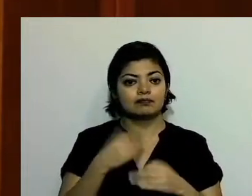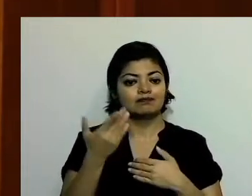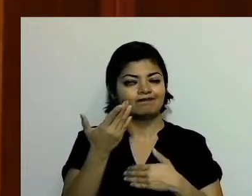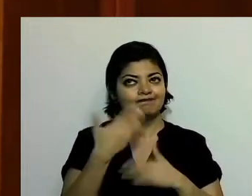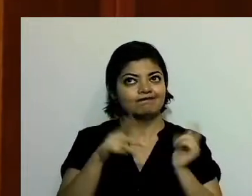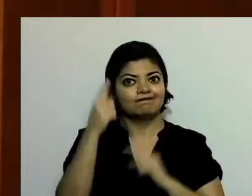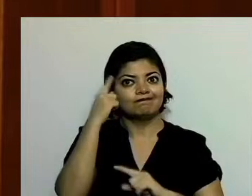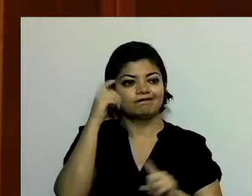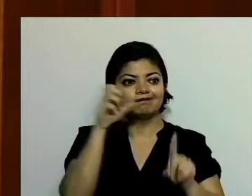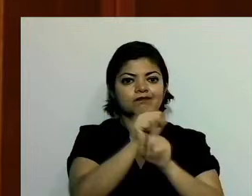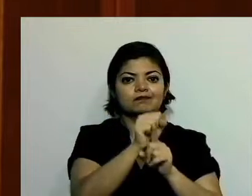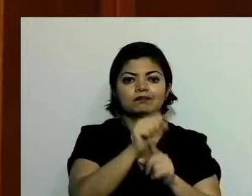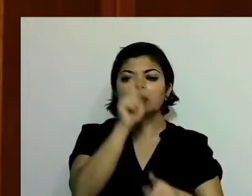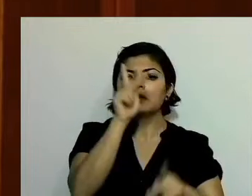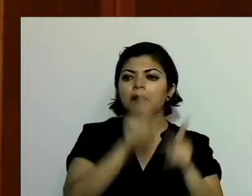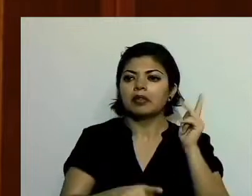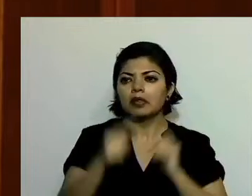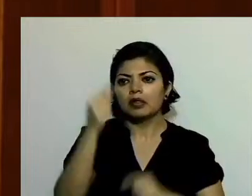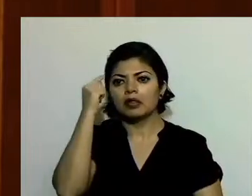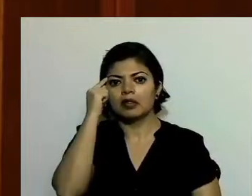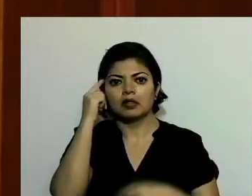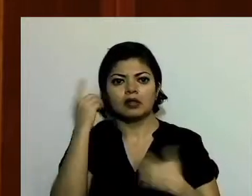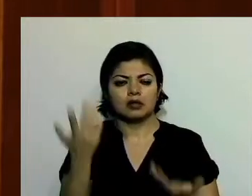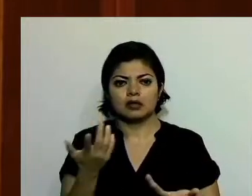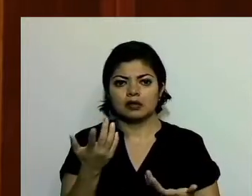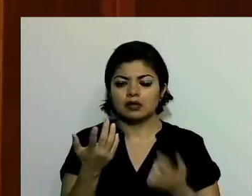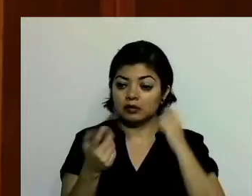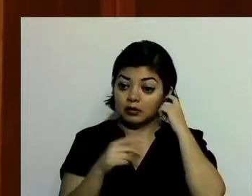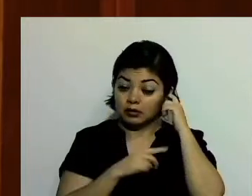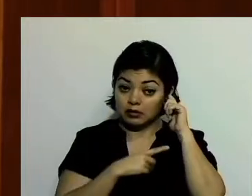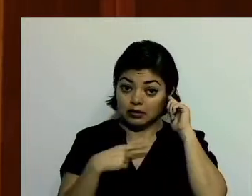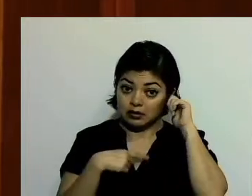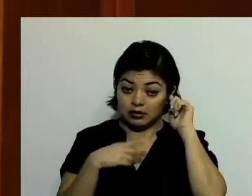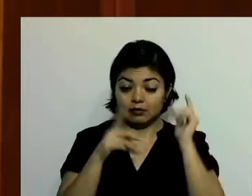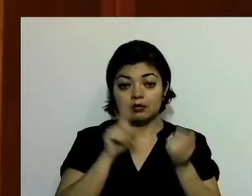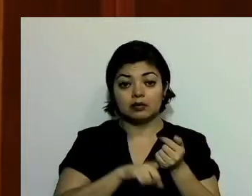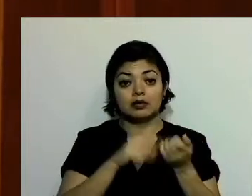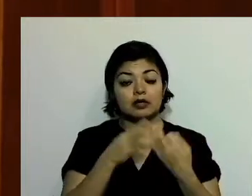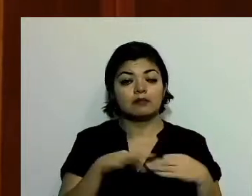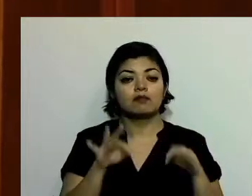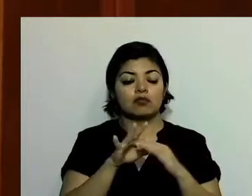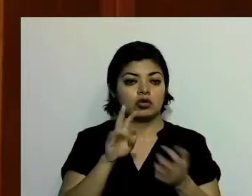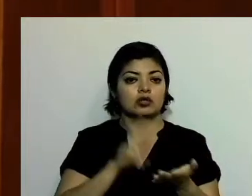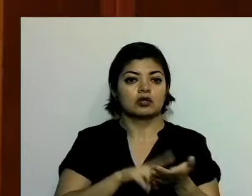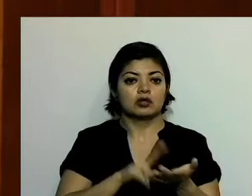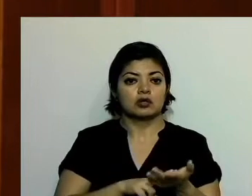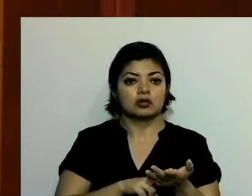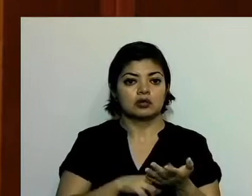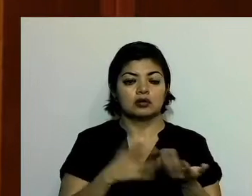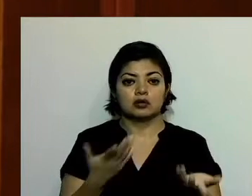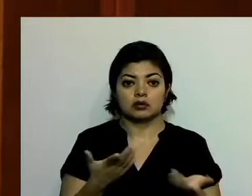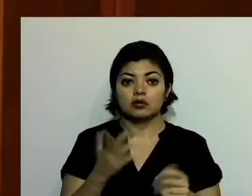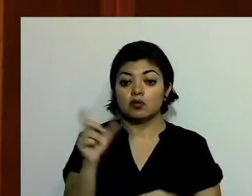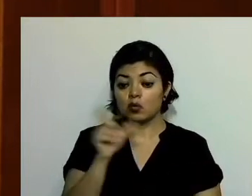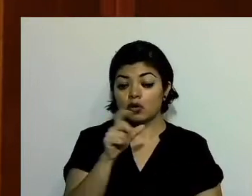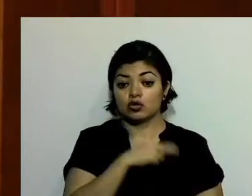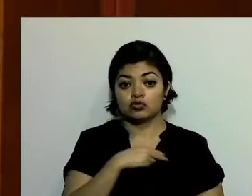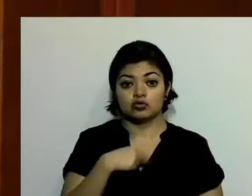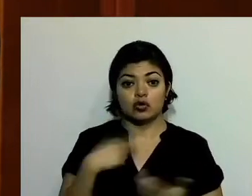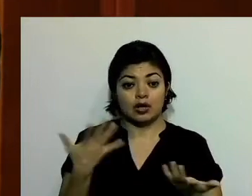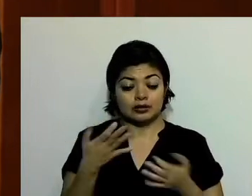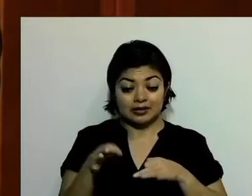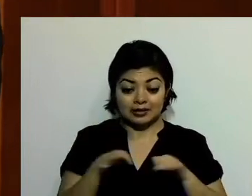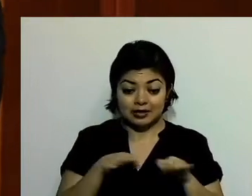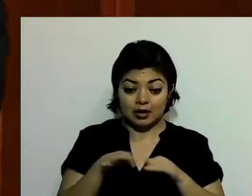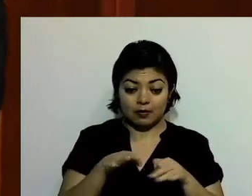parcial relativa que se puede tener y que es válido cuando estamos haciendo trabajo de partido